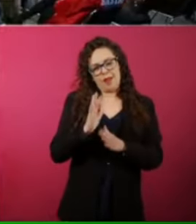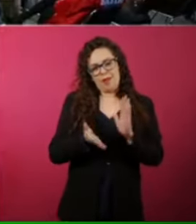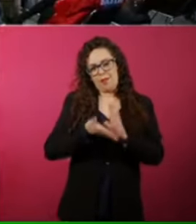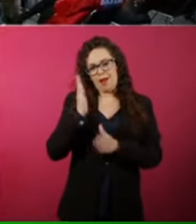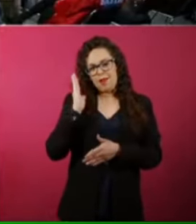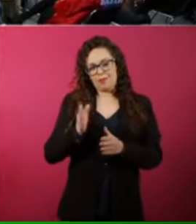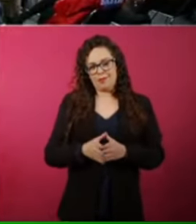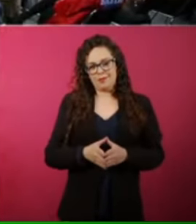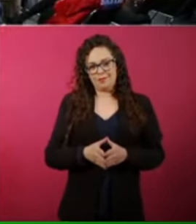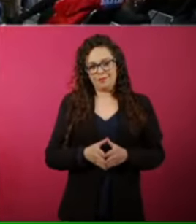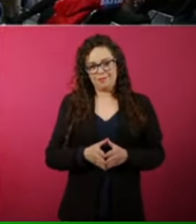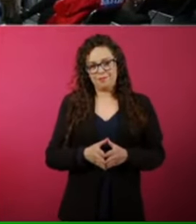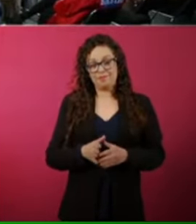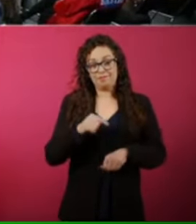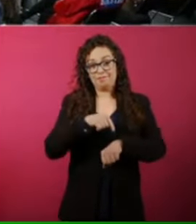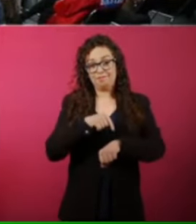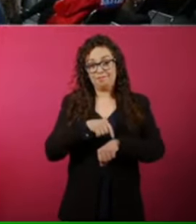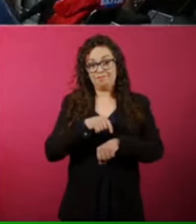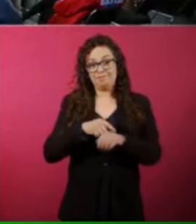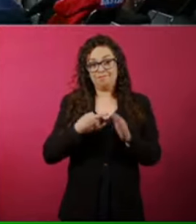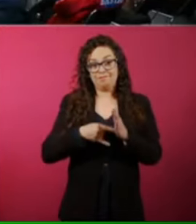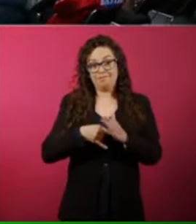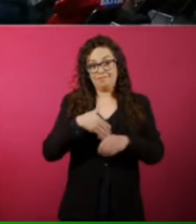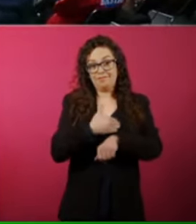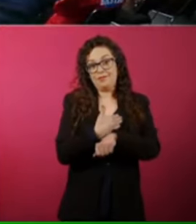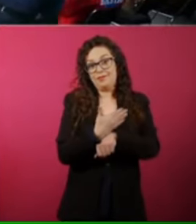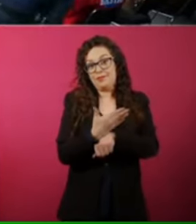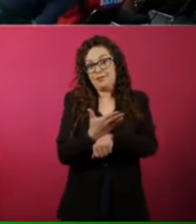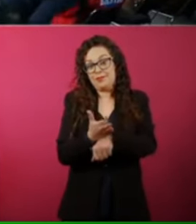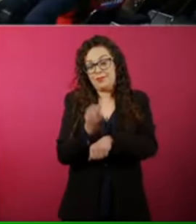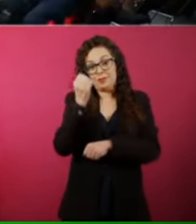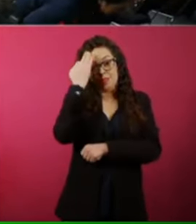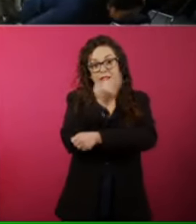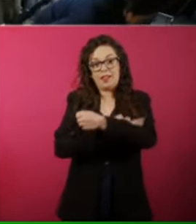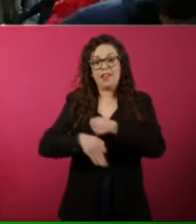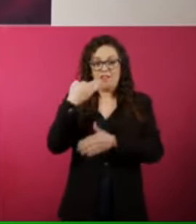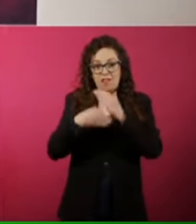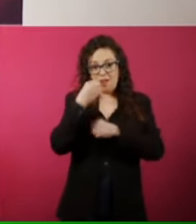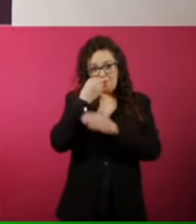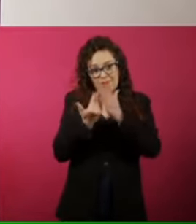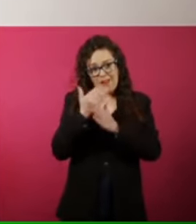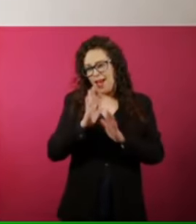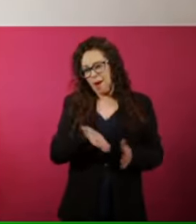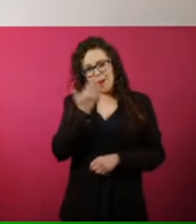a acusar de que tardamos mucho y que no desayunamos vámonos